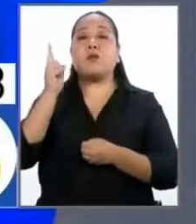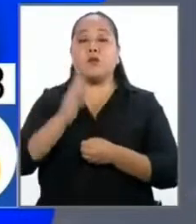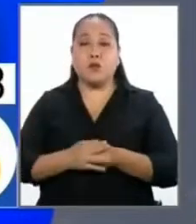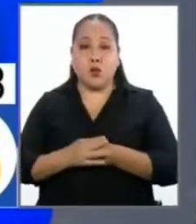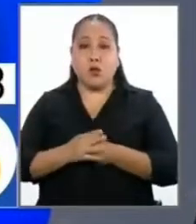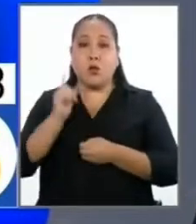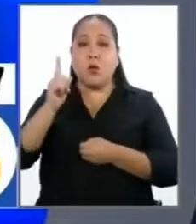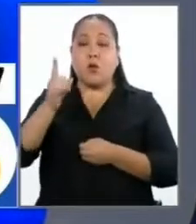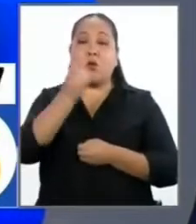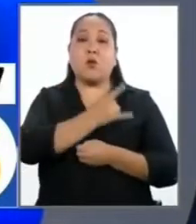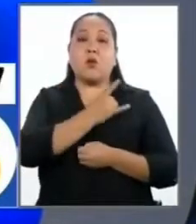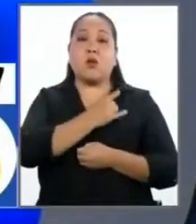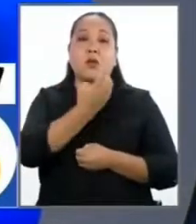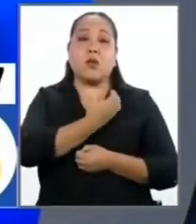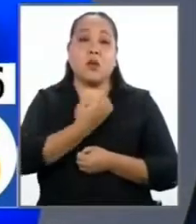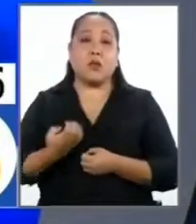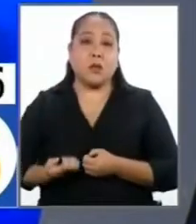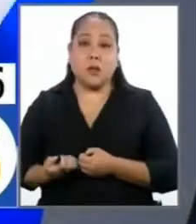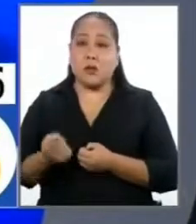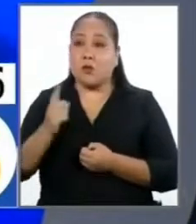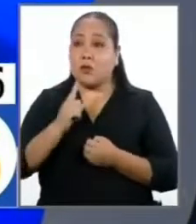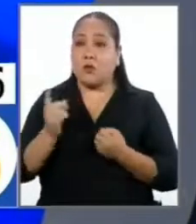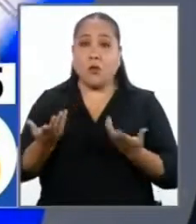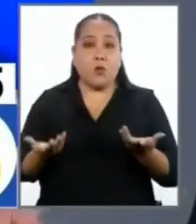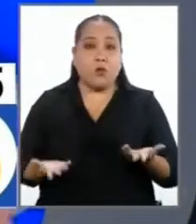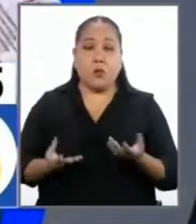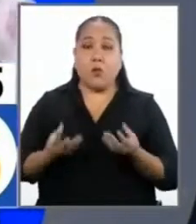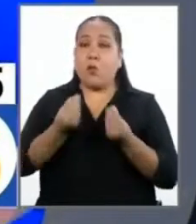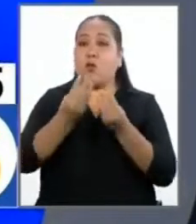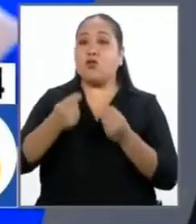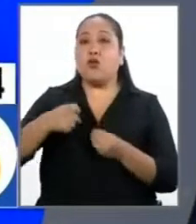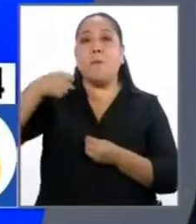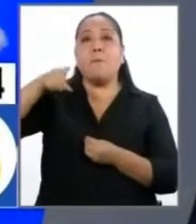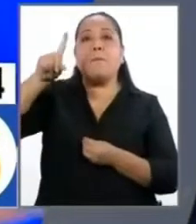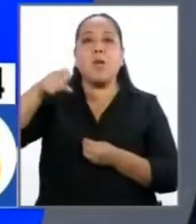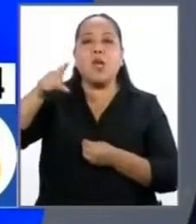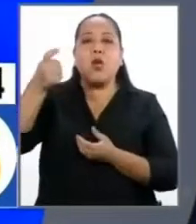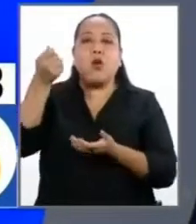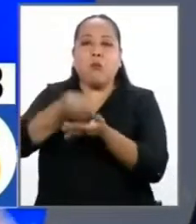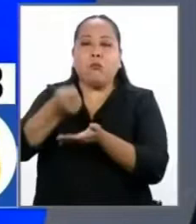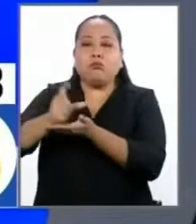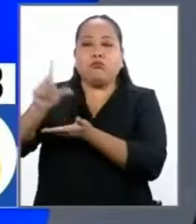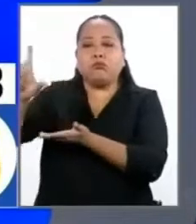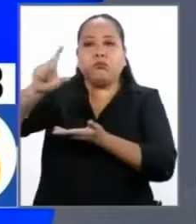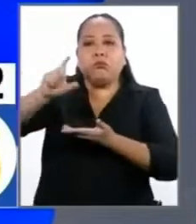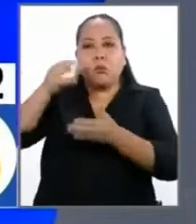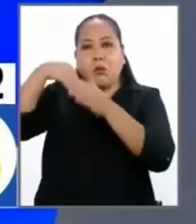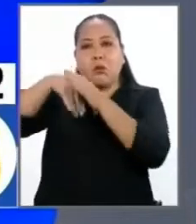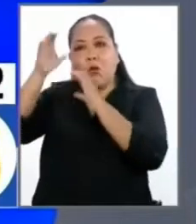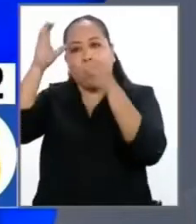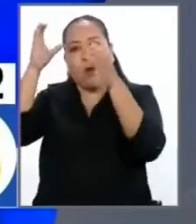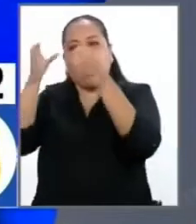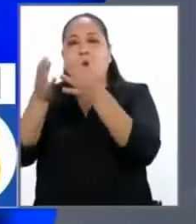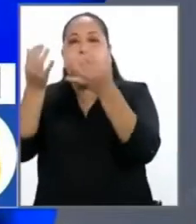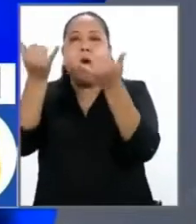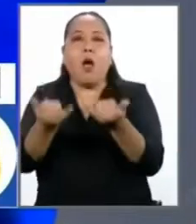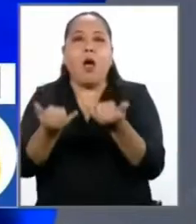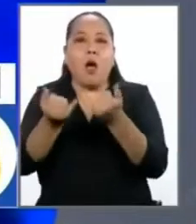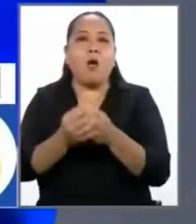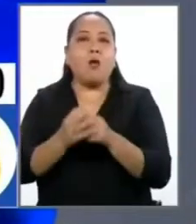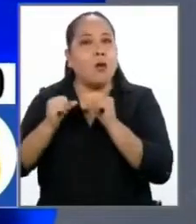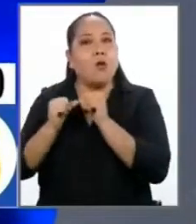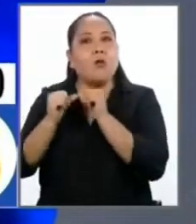de una universidad del Estado. O sea, no le bastó con todos los millones que ganó del Congreso cuando fue congresista y ahora